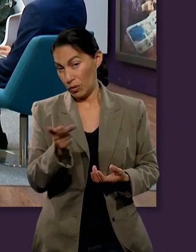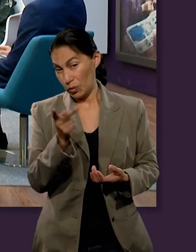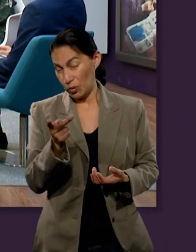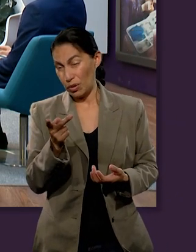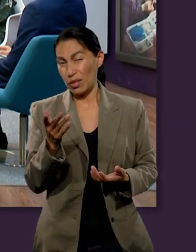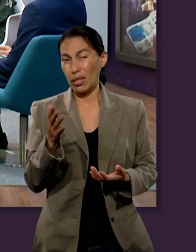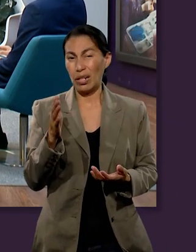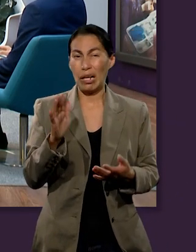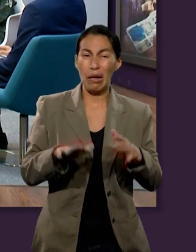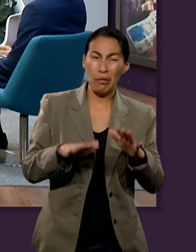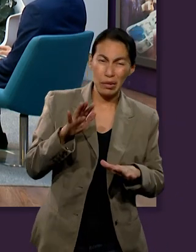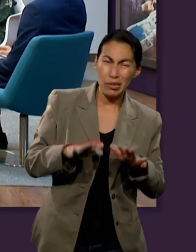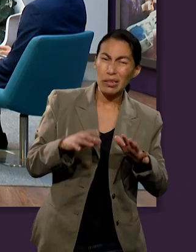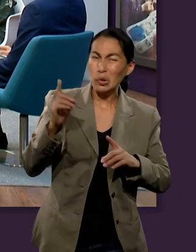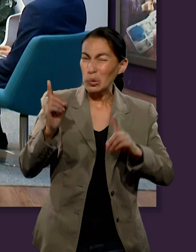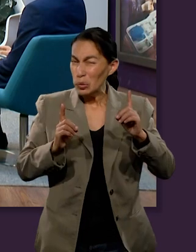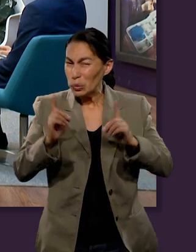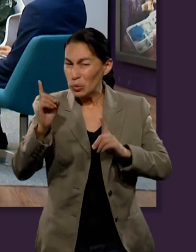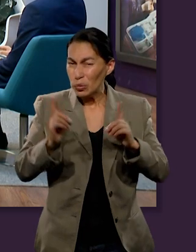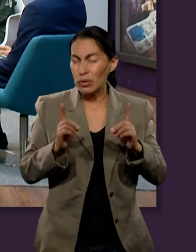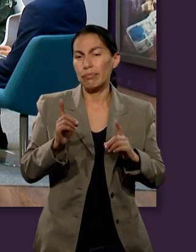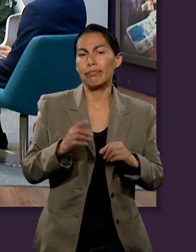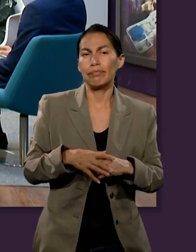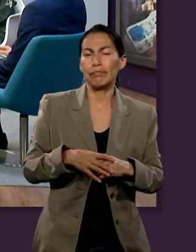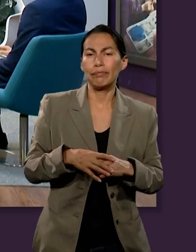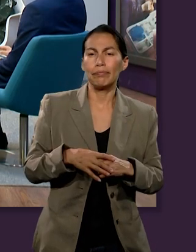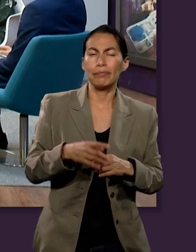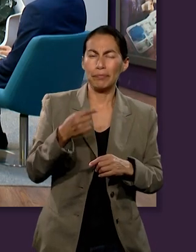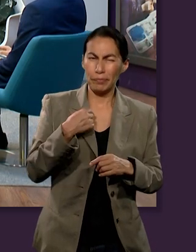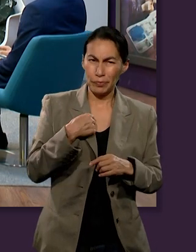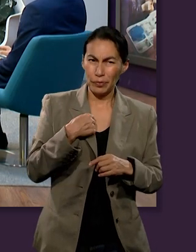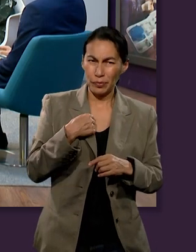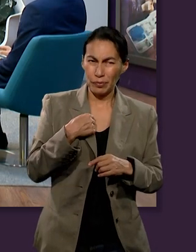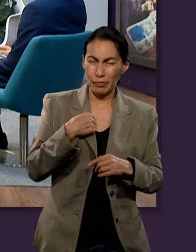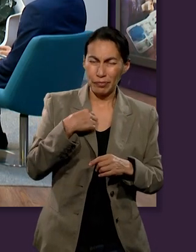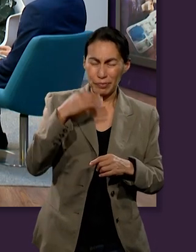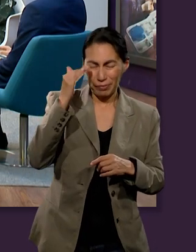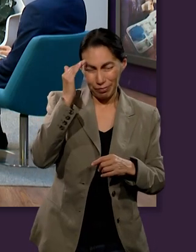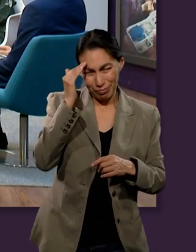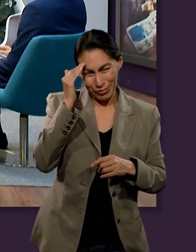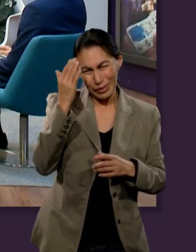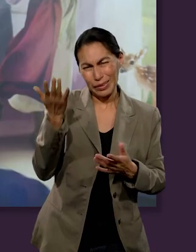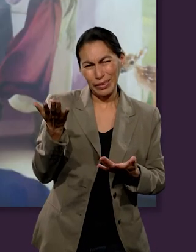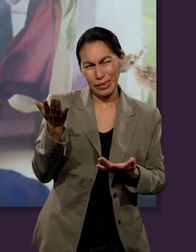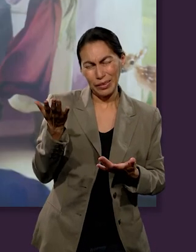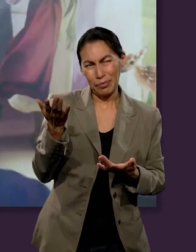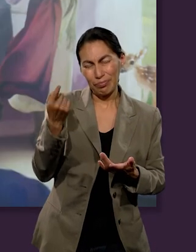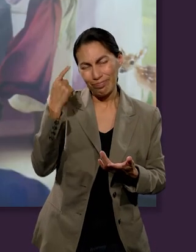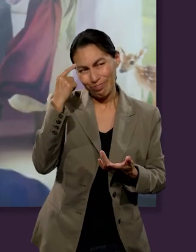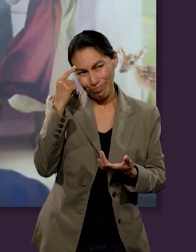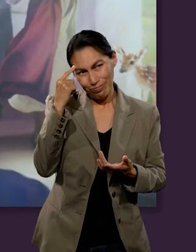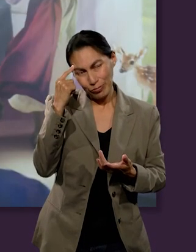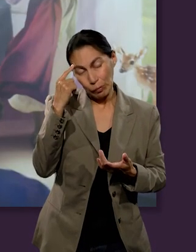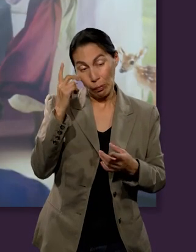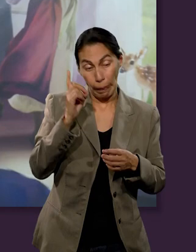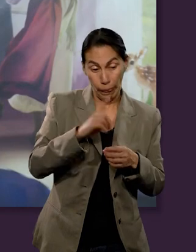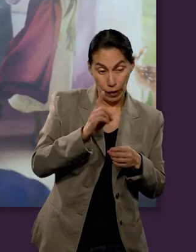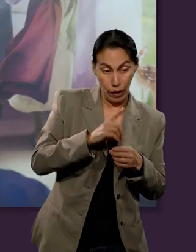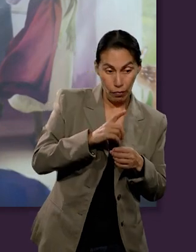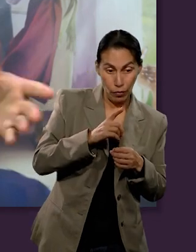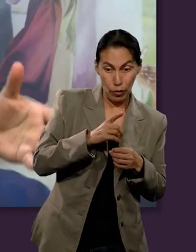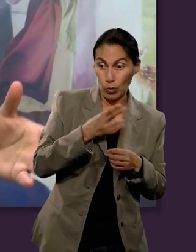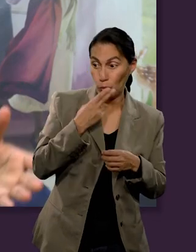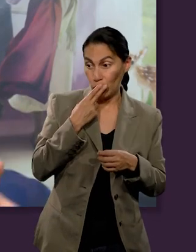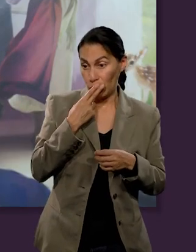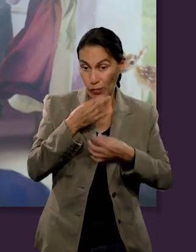Esa es una pregunta que a veces como que genera dudas en nosotros. ¿Por qué uno puede razonar y negociar incluso y decir,